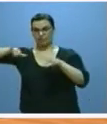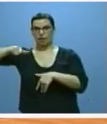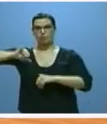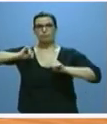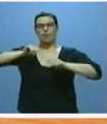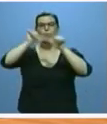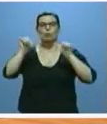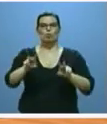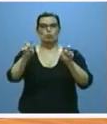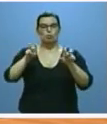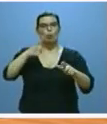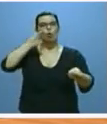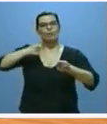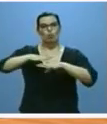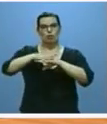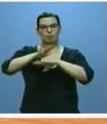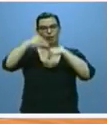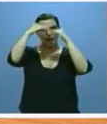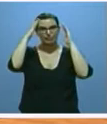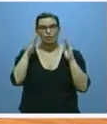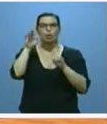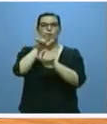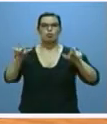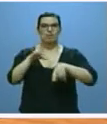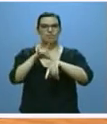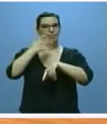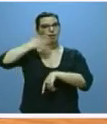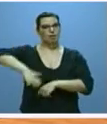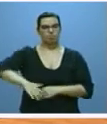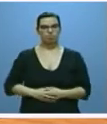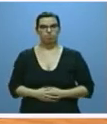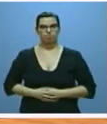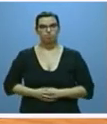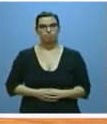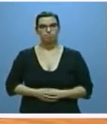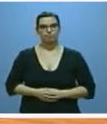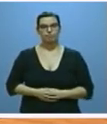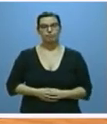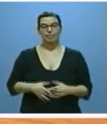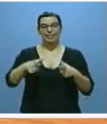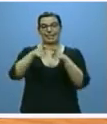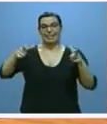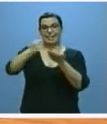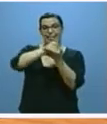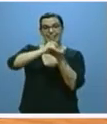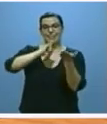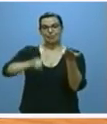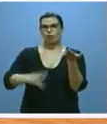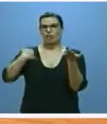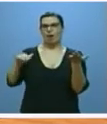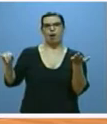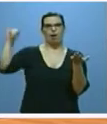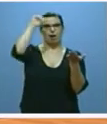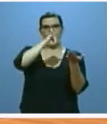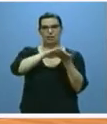en red para la atención a las enfermedades raras. La receta electrónica ya está extendida en toda la comunidad. Este